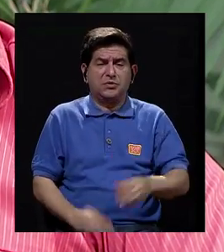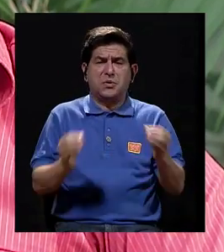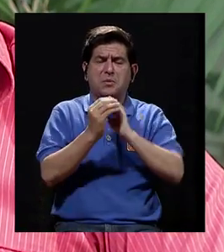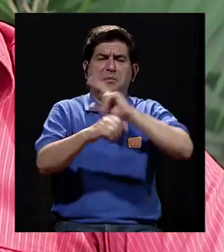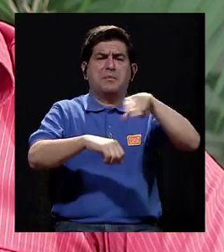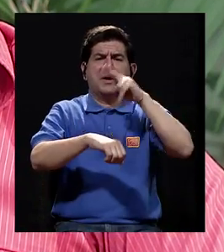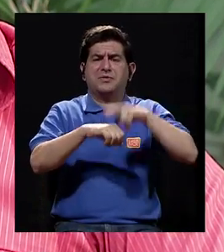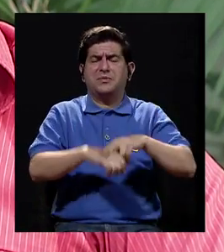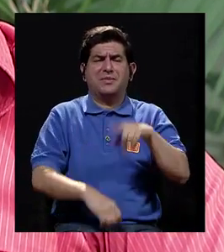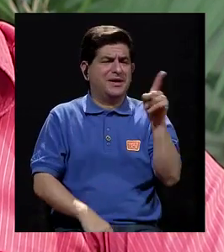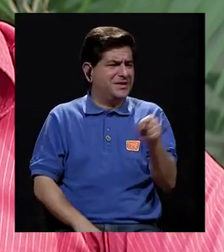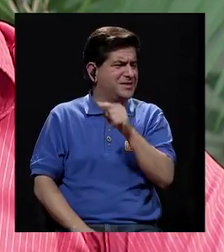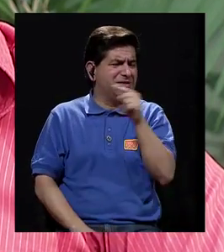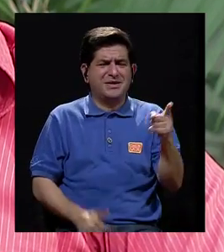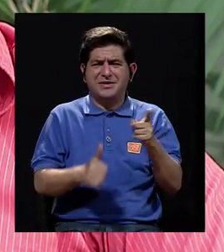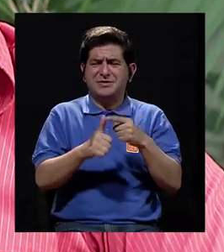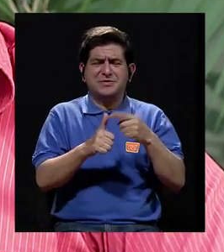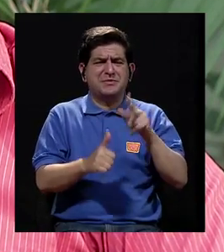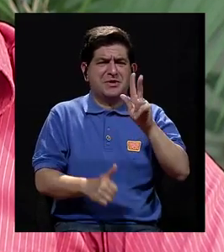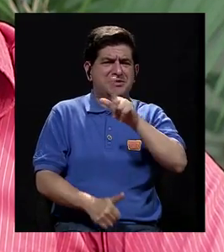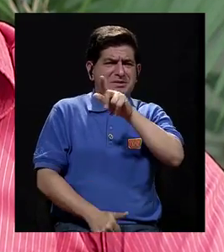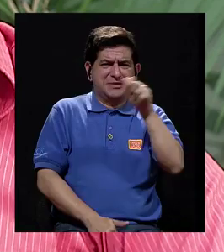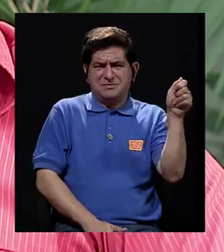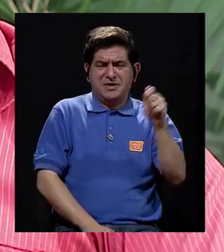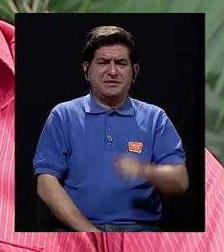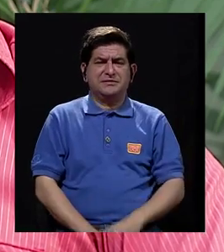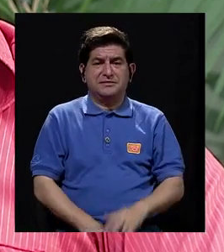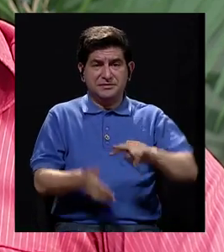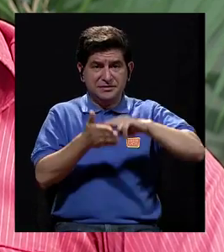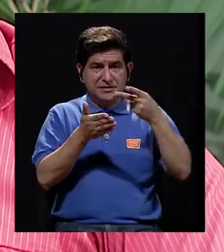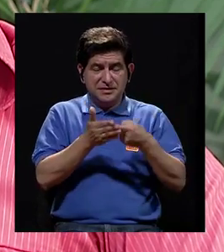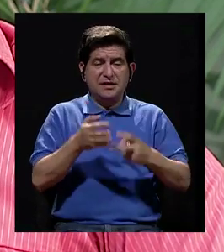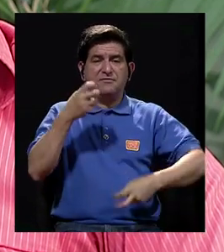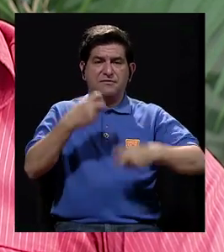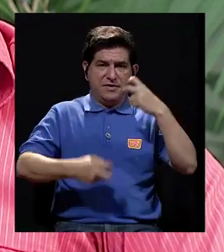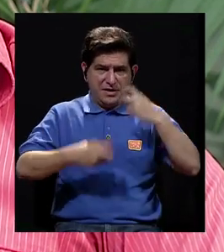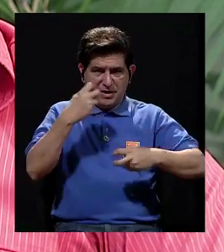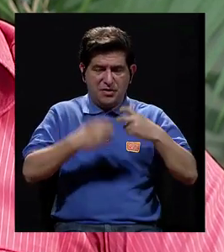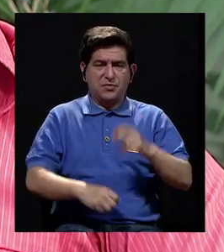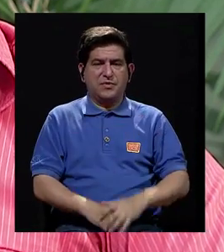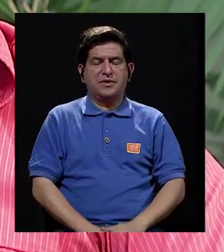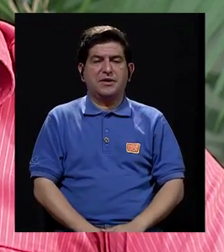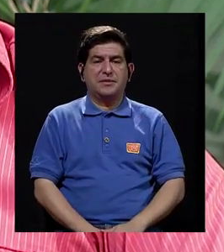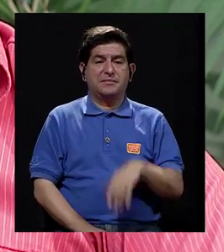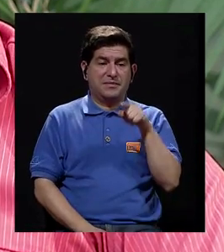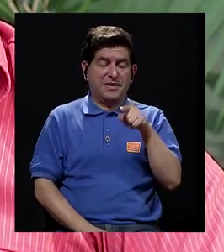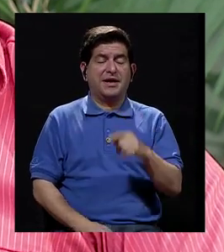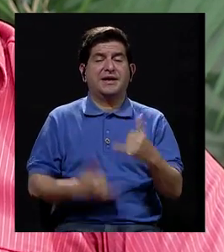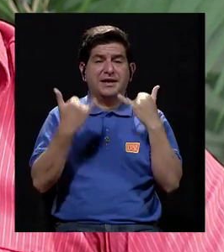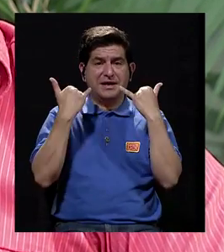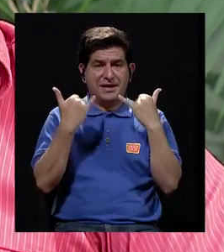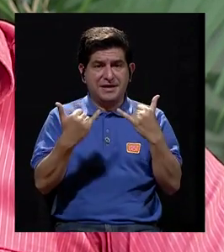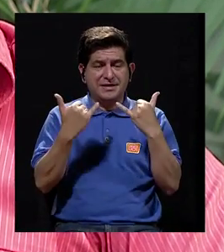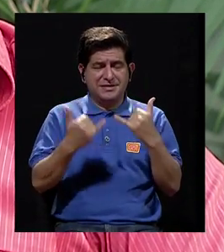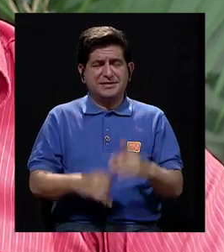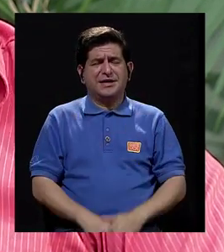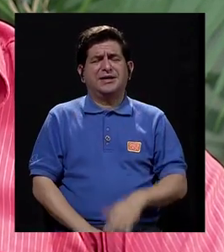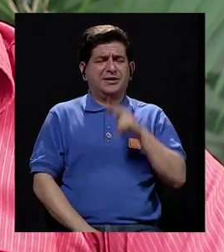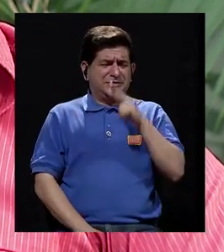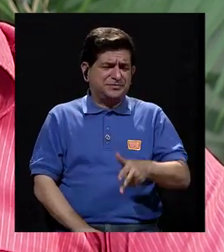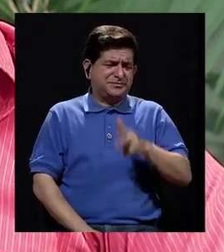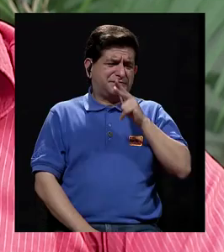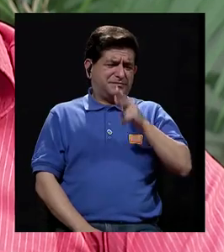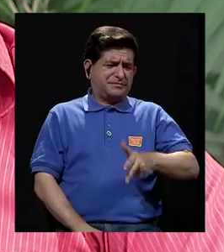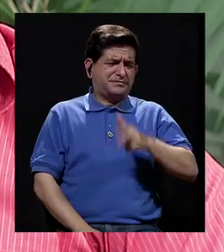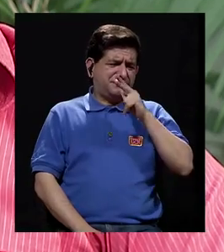algo de lo más común, que no se quita durante el primer trimestre. Y se convierte ya en un padecimiento que llamamos hemésis gravídica, ¿verdad? Que es que